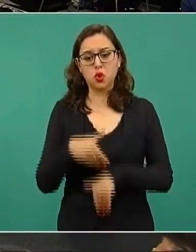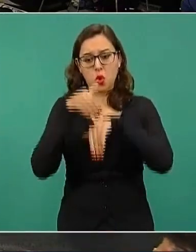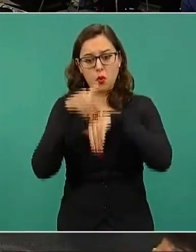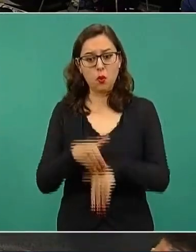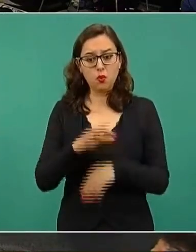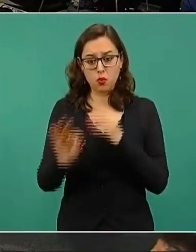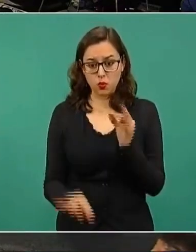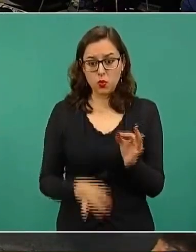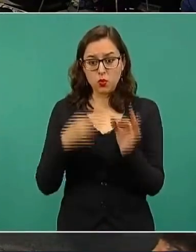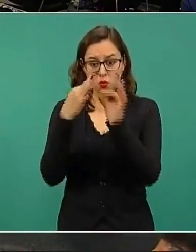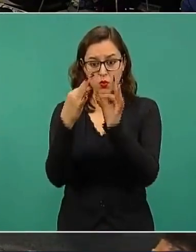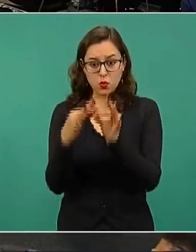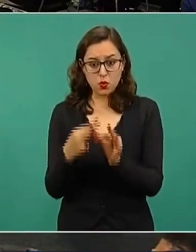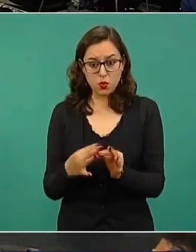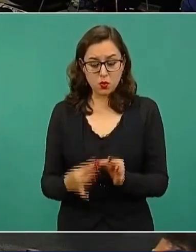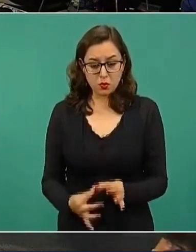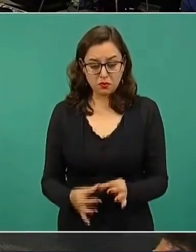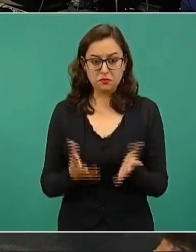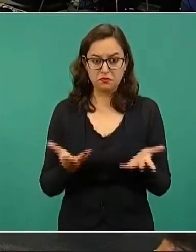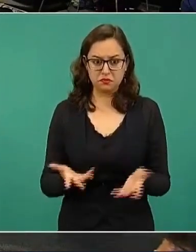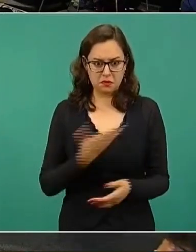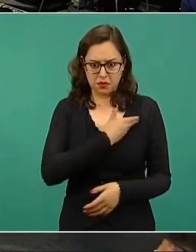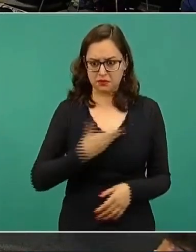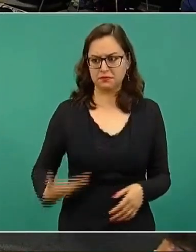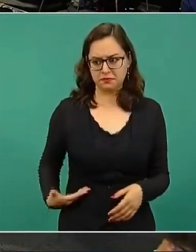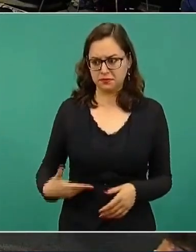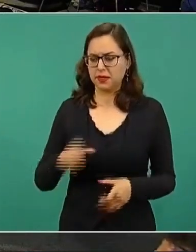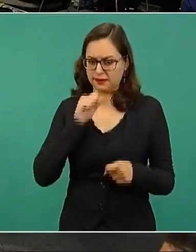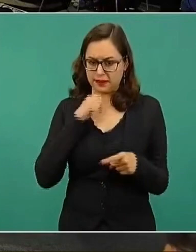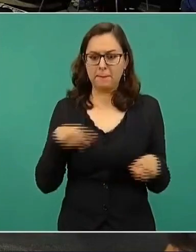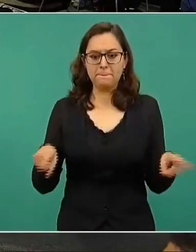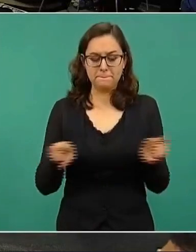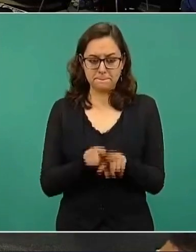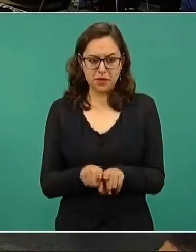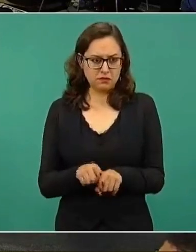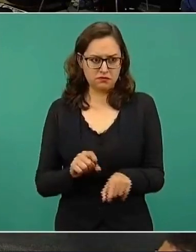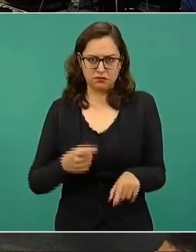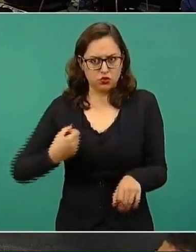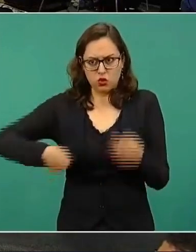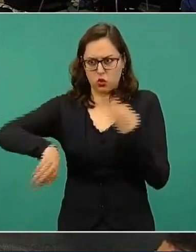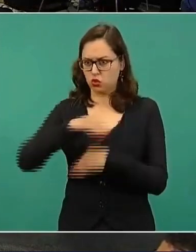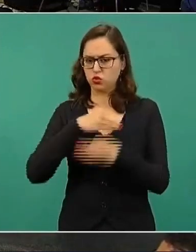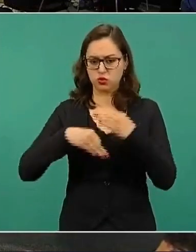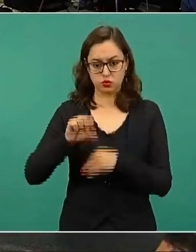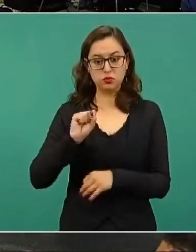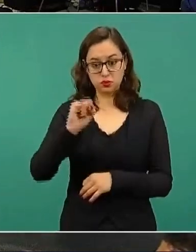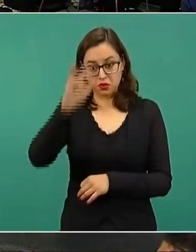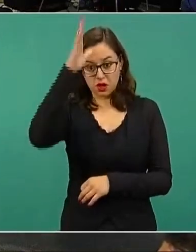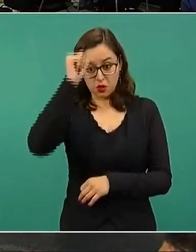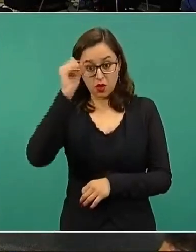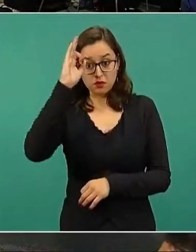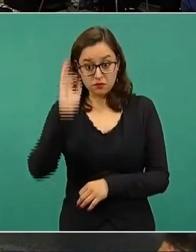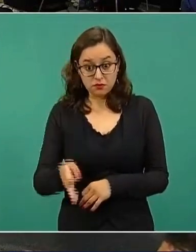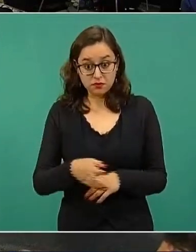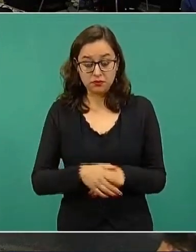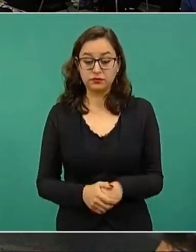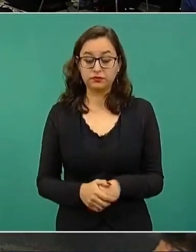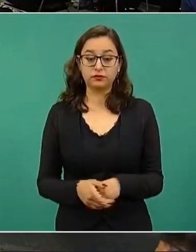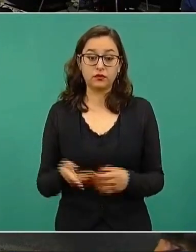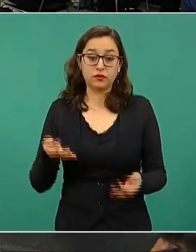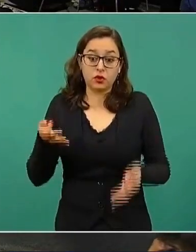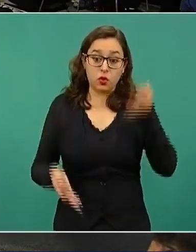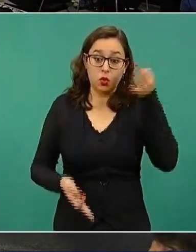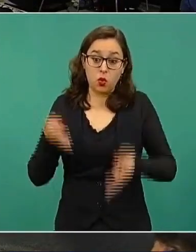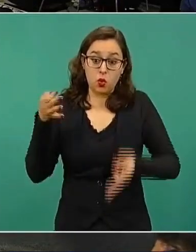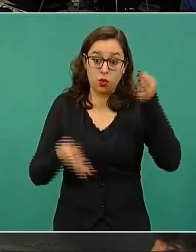presidente López Obrador, obviamente además una convicción de quienes la acompañamos en el gabinete. Cuando viene una sentencia de amparo, la